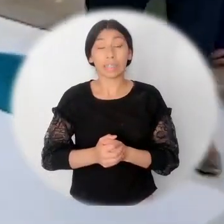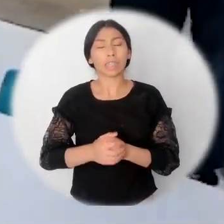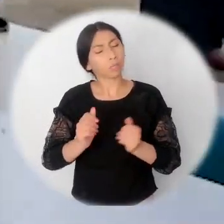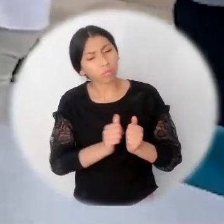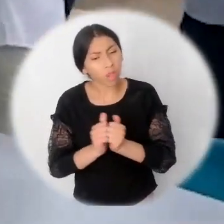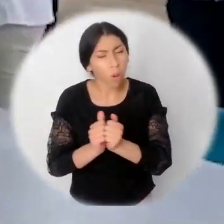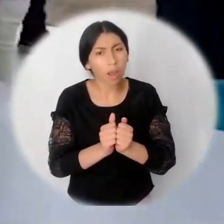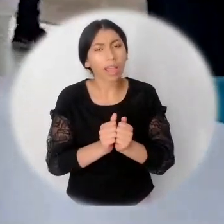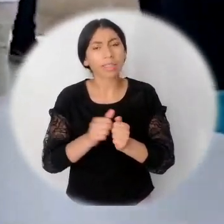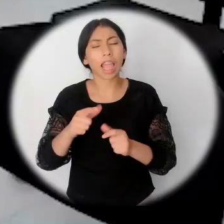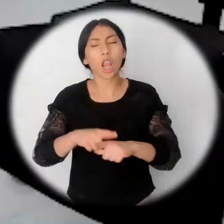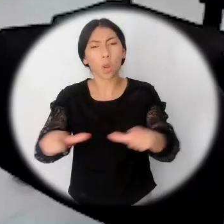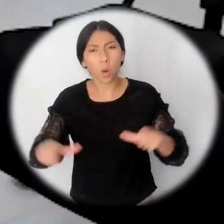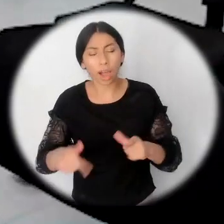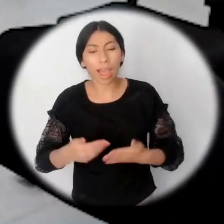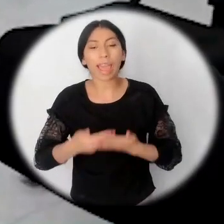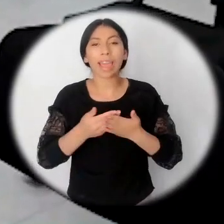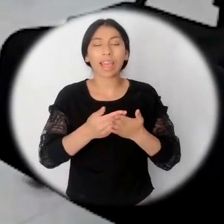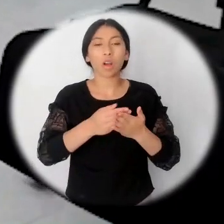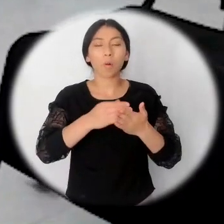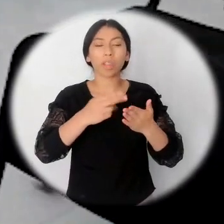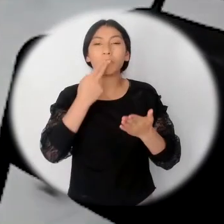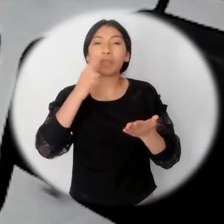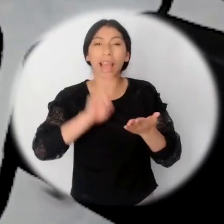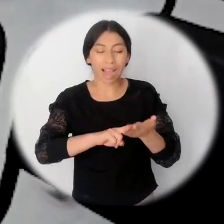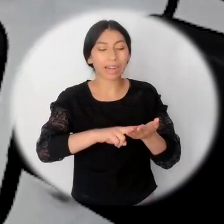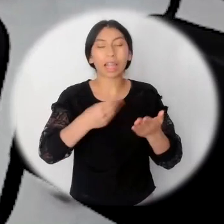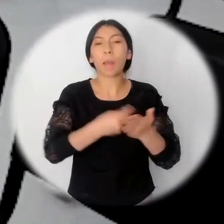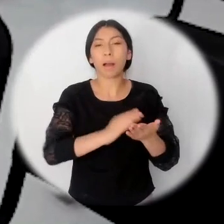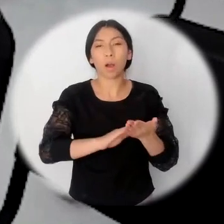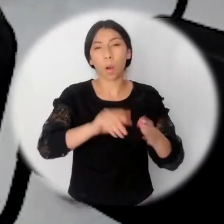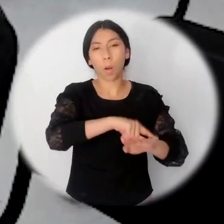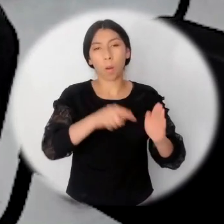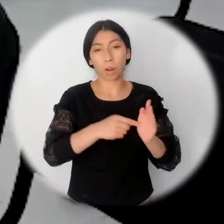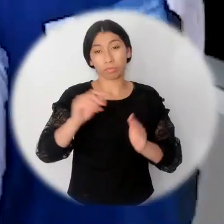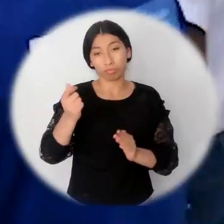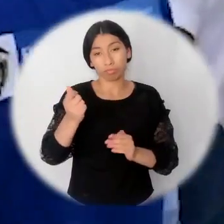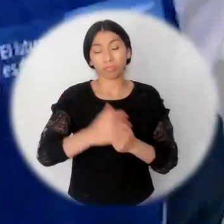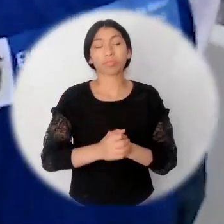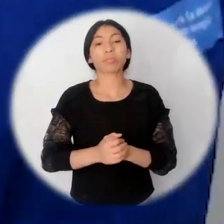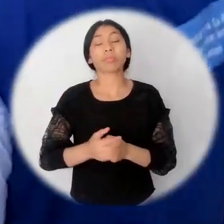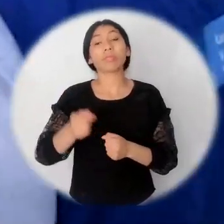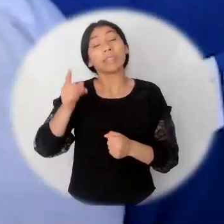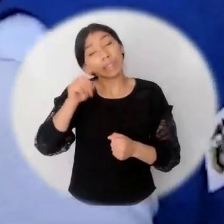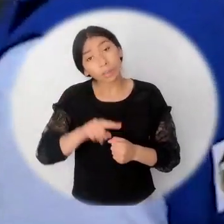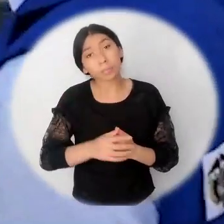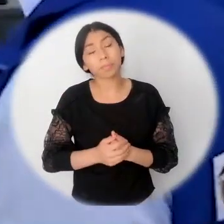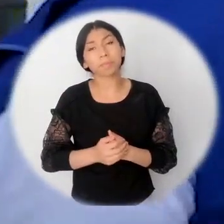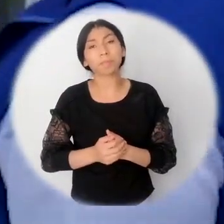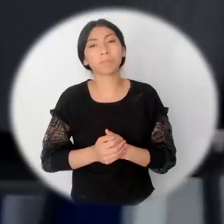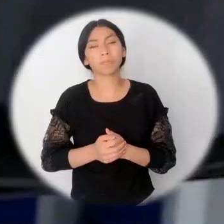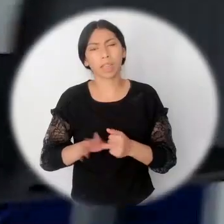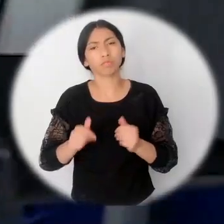Territorial en la entrega de cartas de indemnización a las víctimas del conflicto, cumpliendo con la resolución 1049. Y